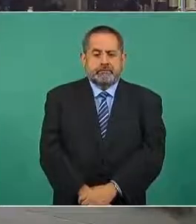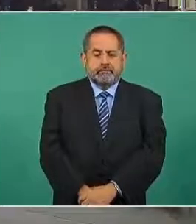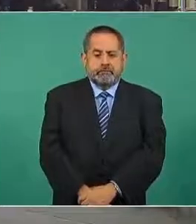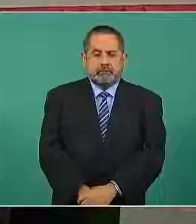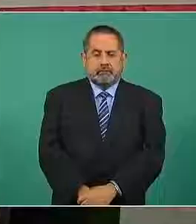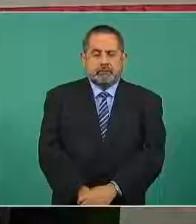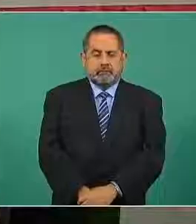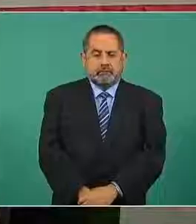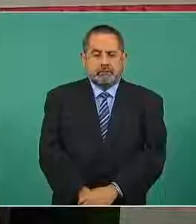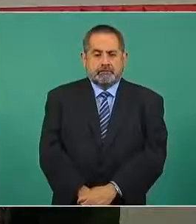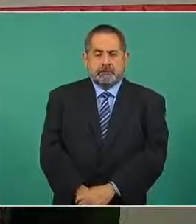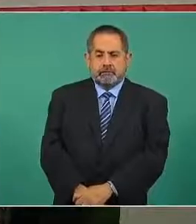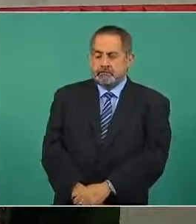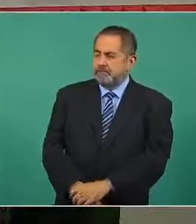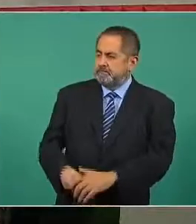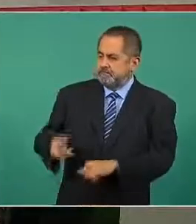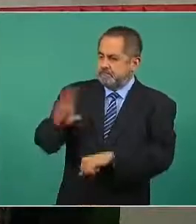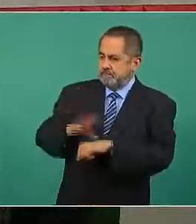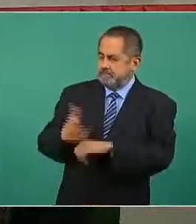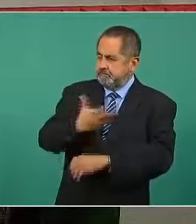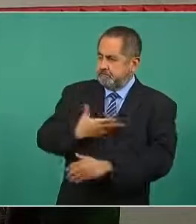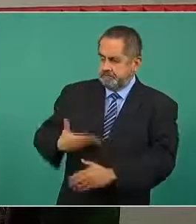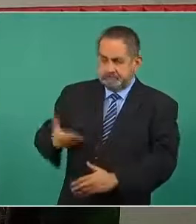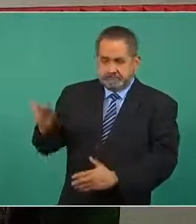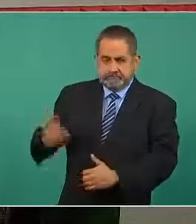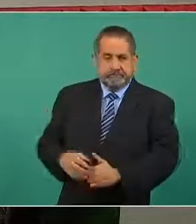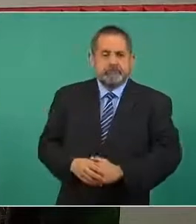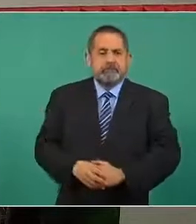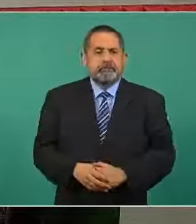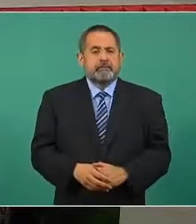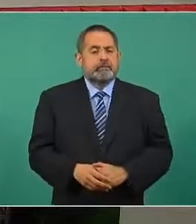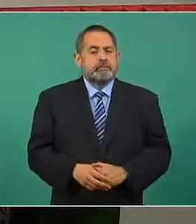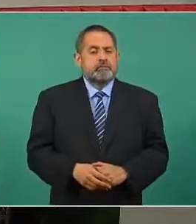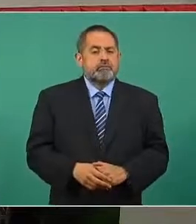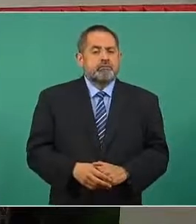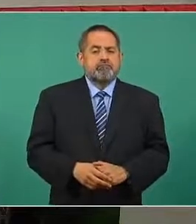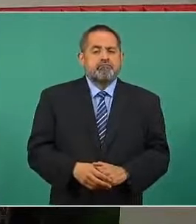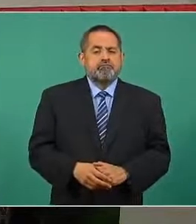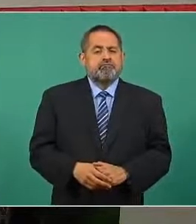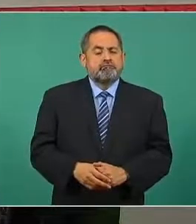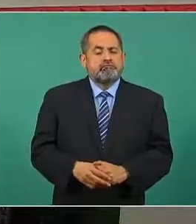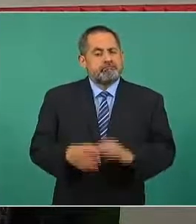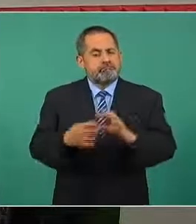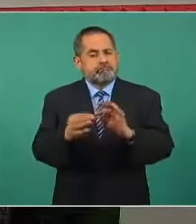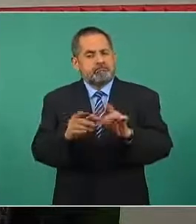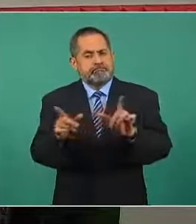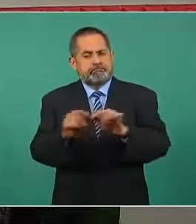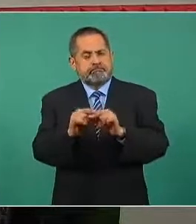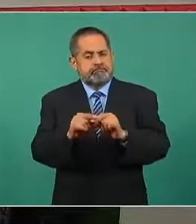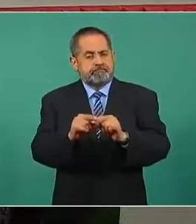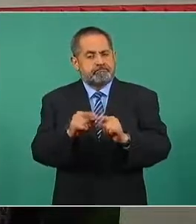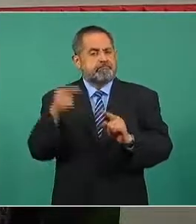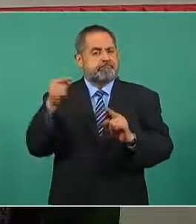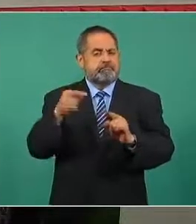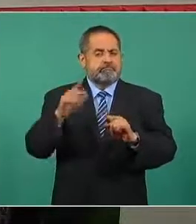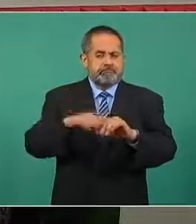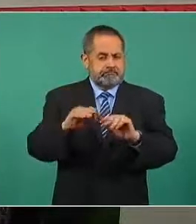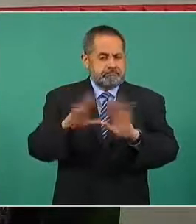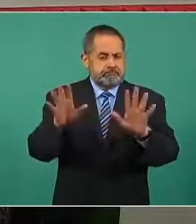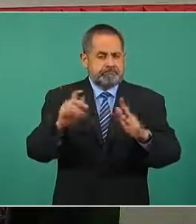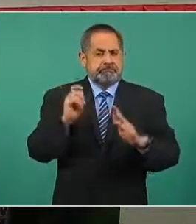con su permiso señor presidente solamente aclarar que